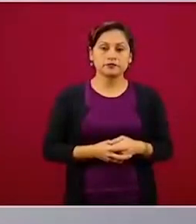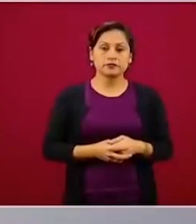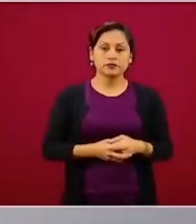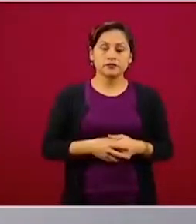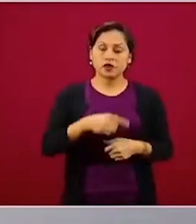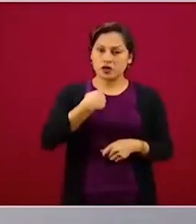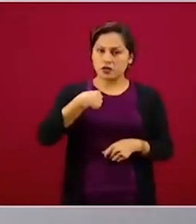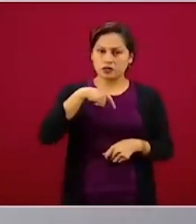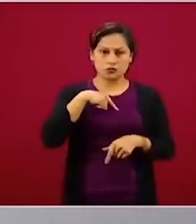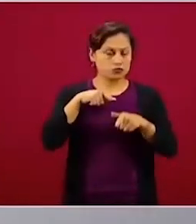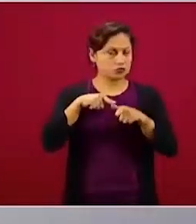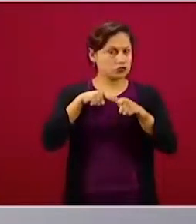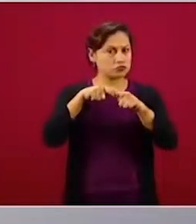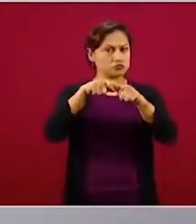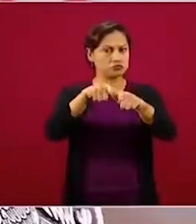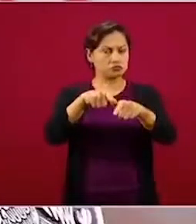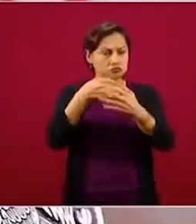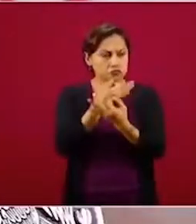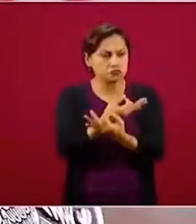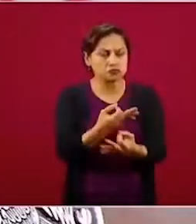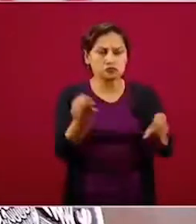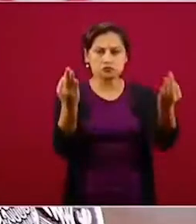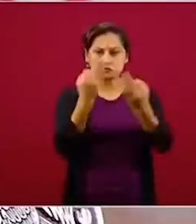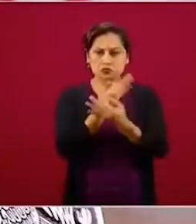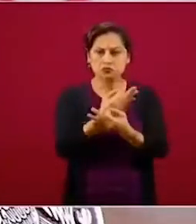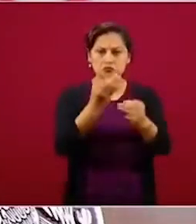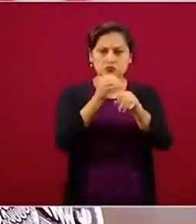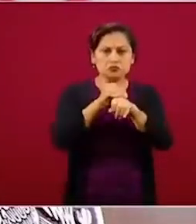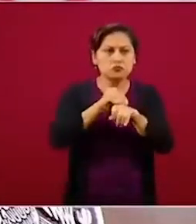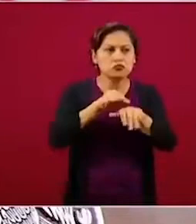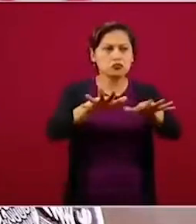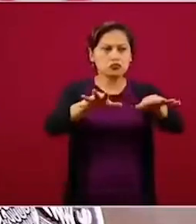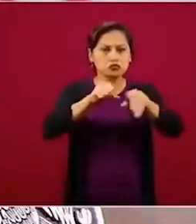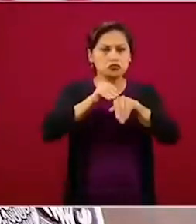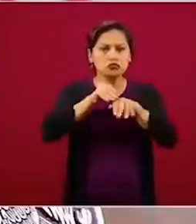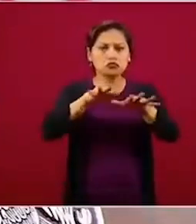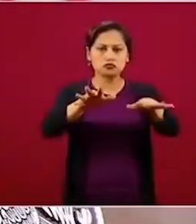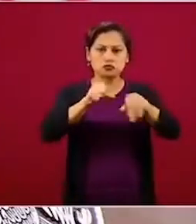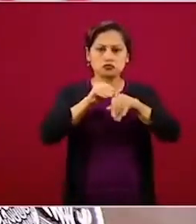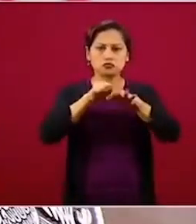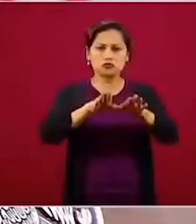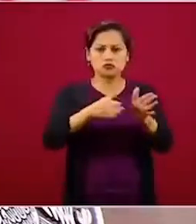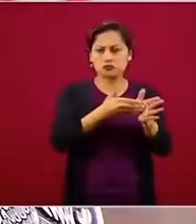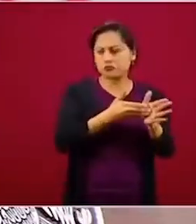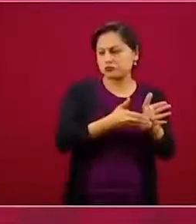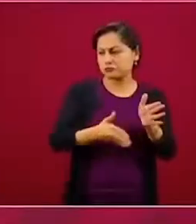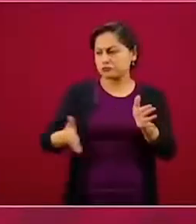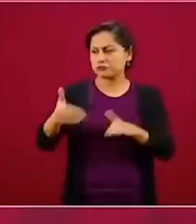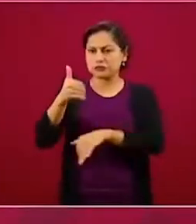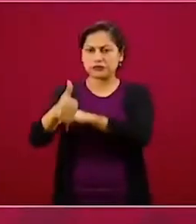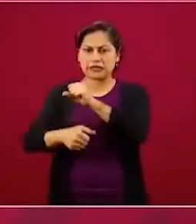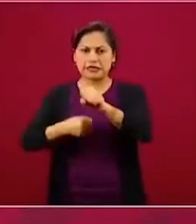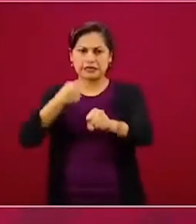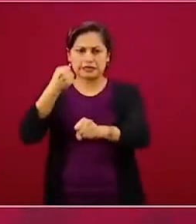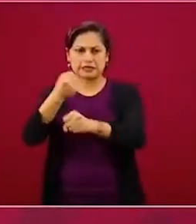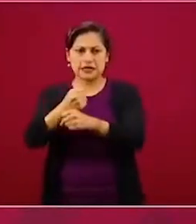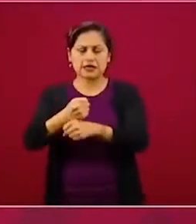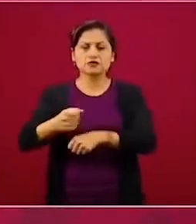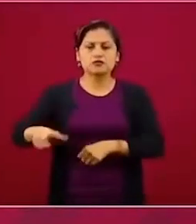durante todo el gobierno, esa campaña, porque es